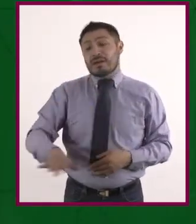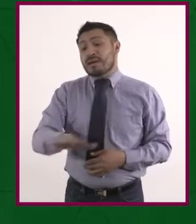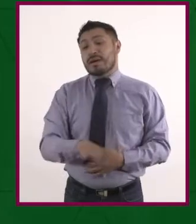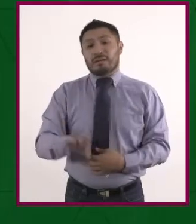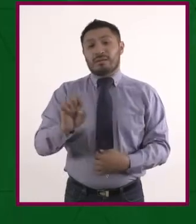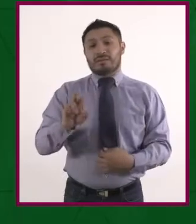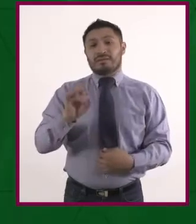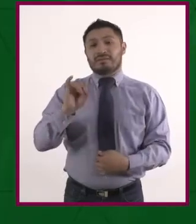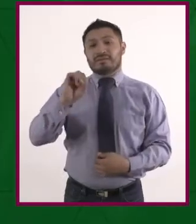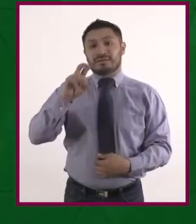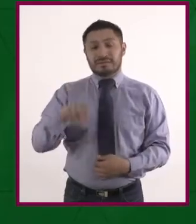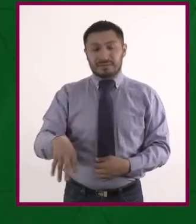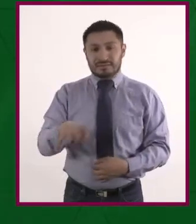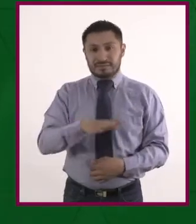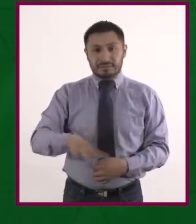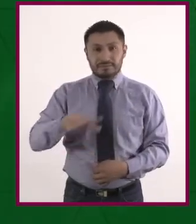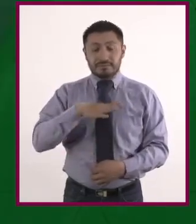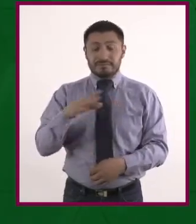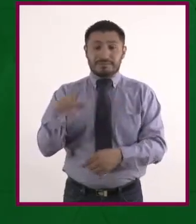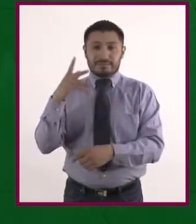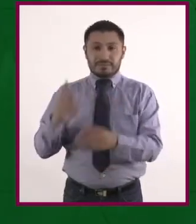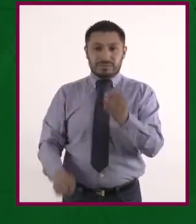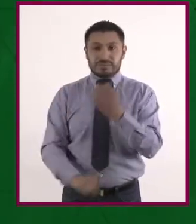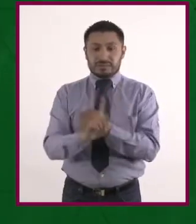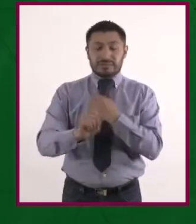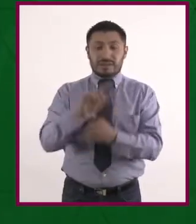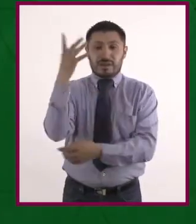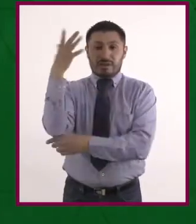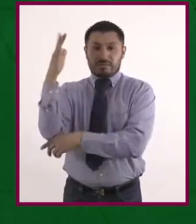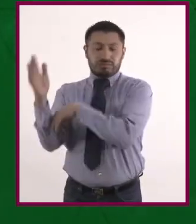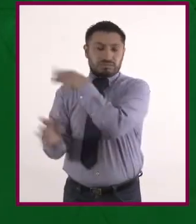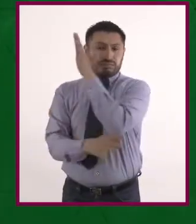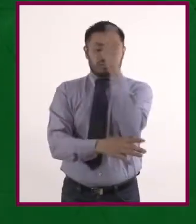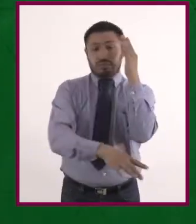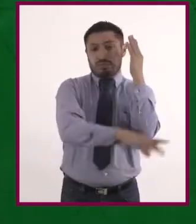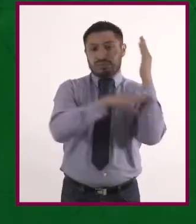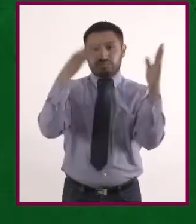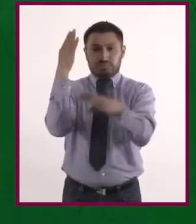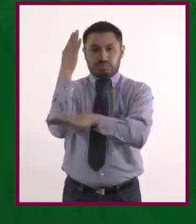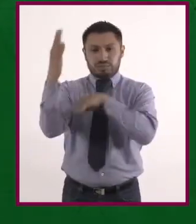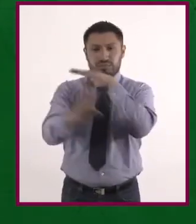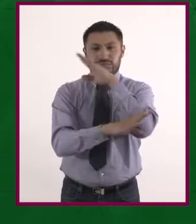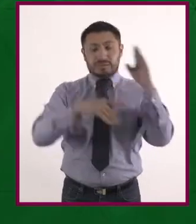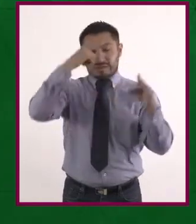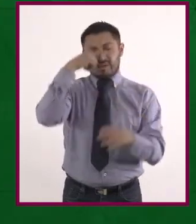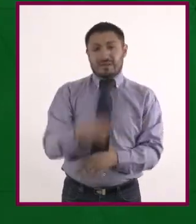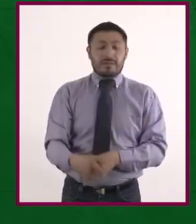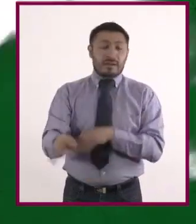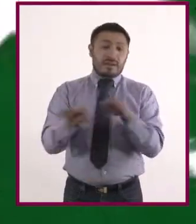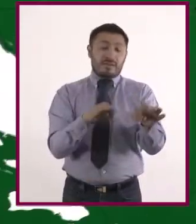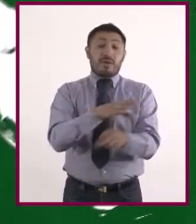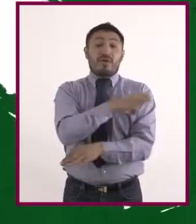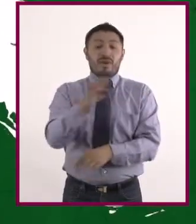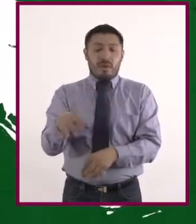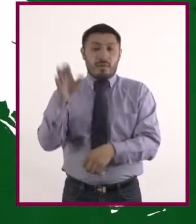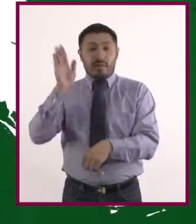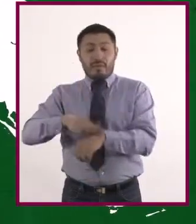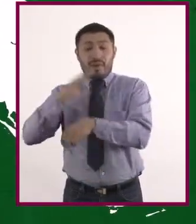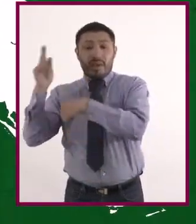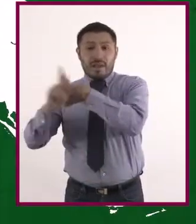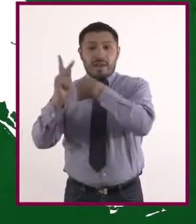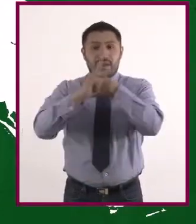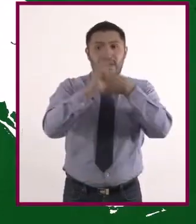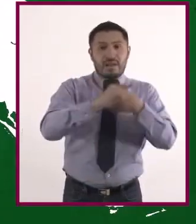otro problema que se debe a la deforestación para la agricultura y ganadería. Afortunadamente, cada vez más países incorporan